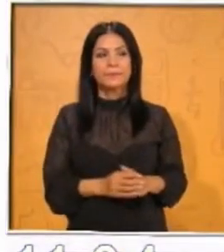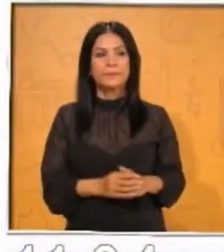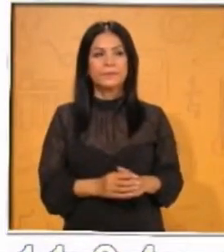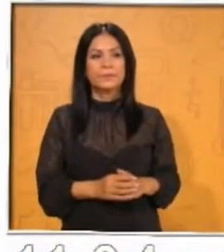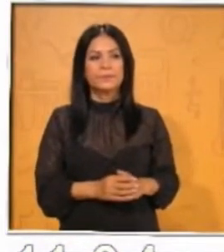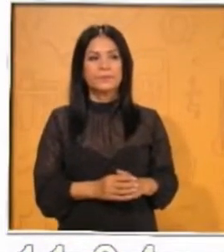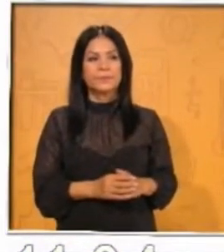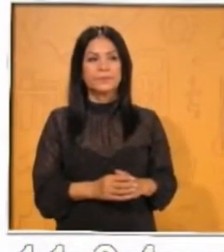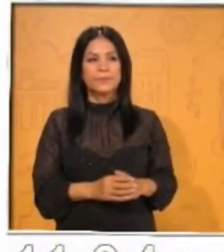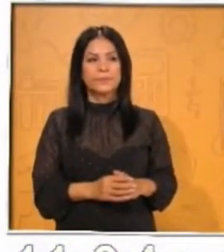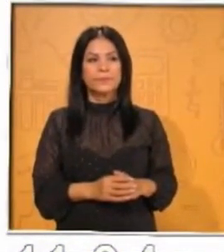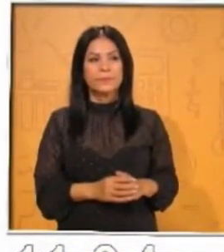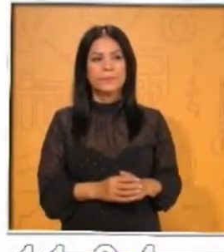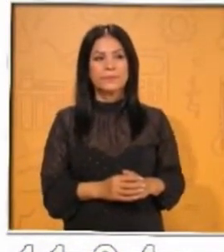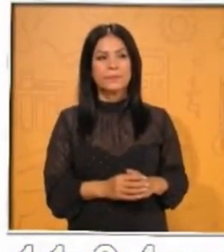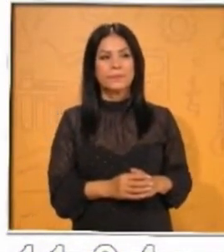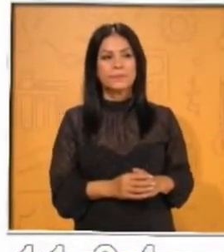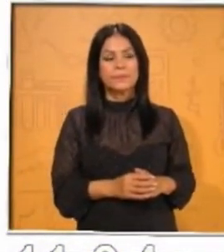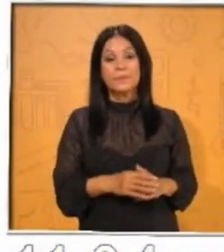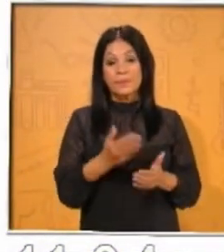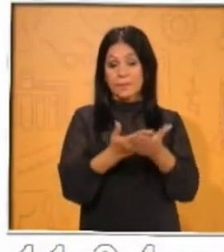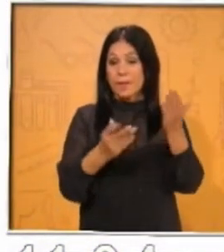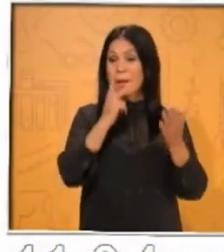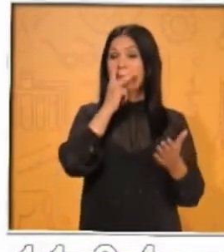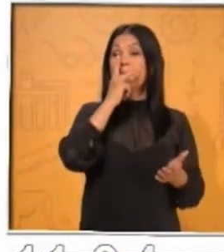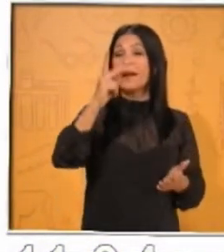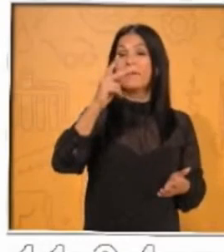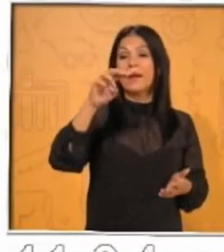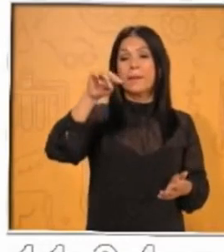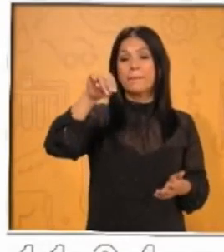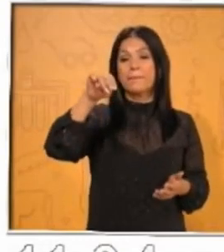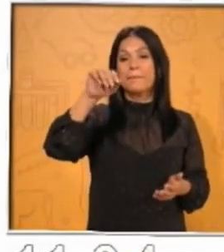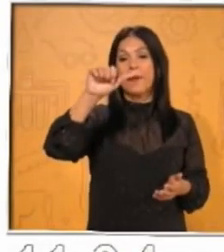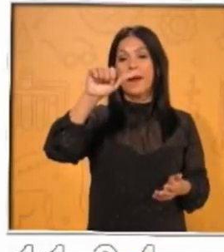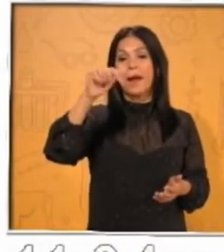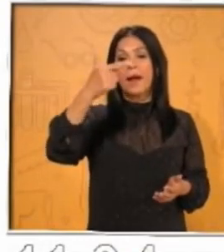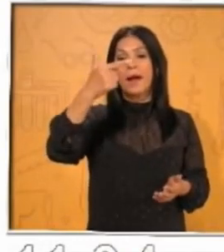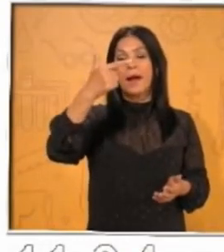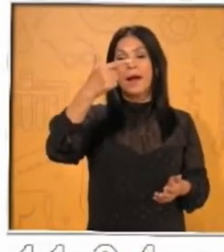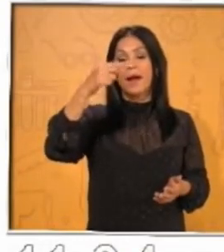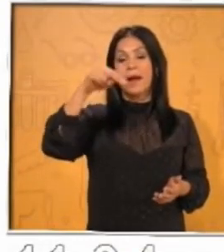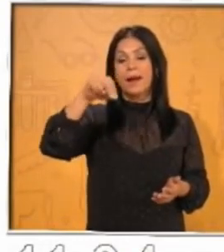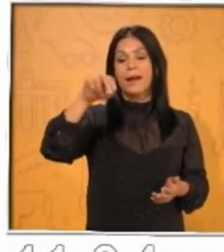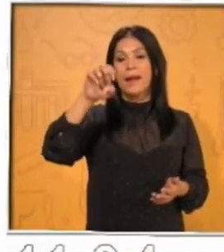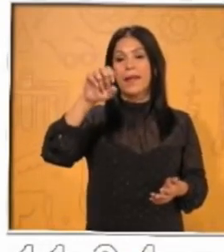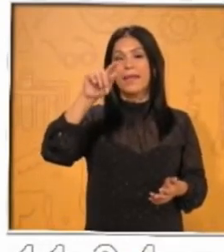conceptos que acabamos de ver. Magnetismo, imanes naturales,